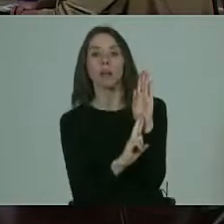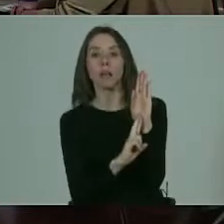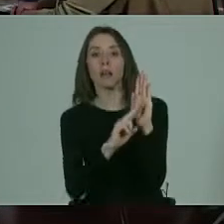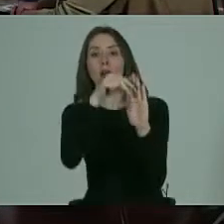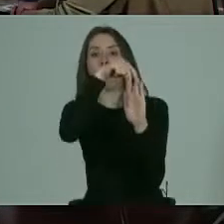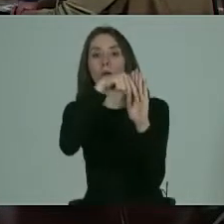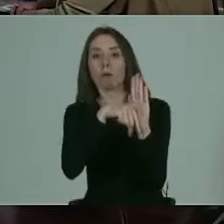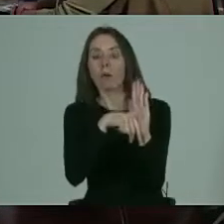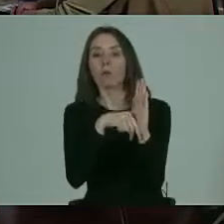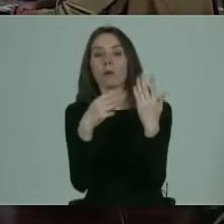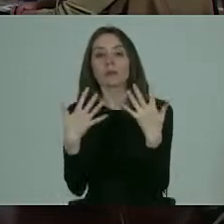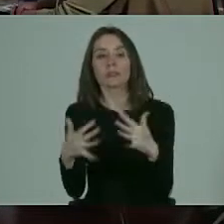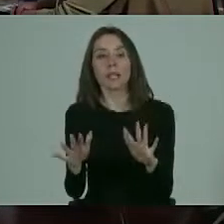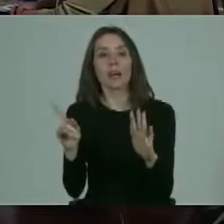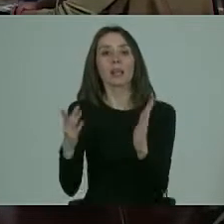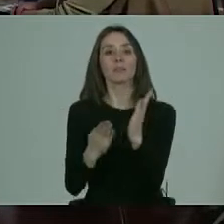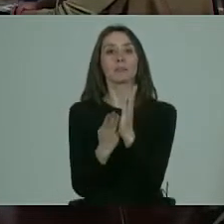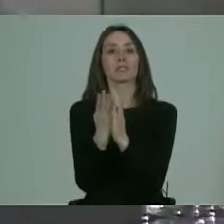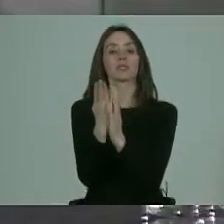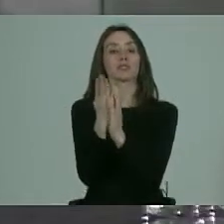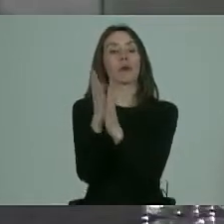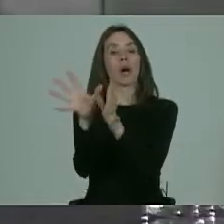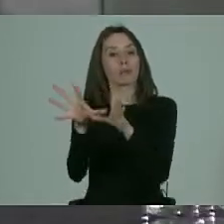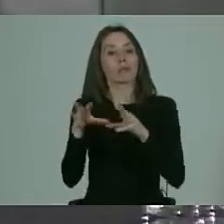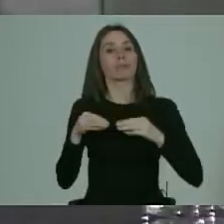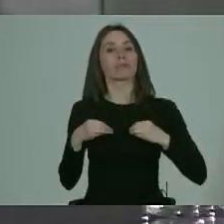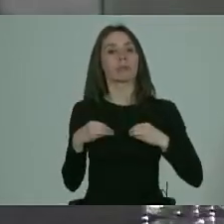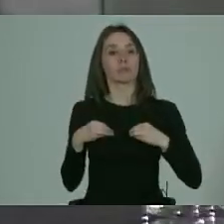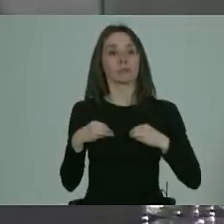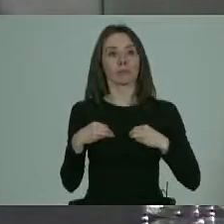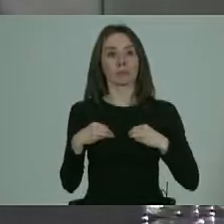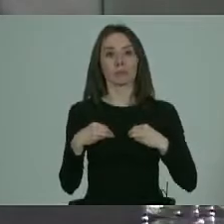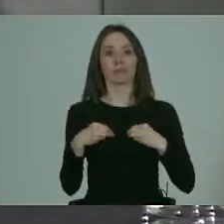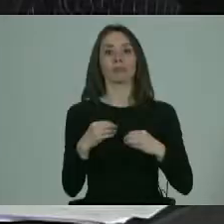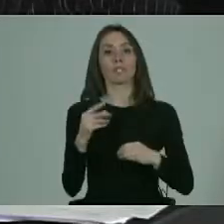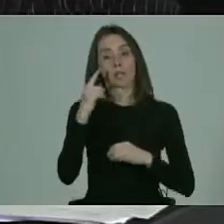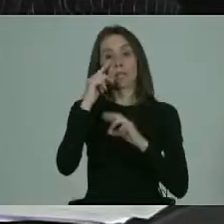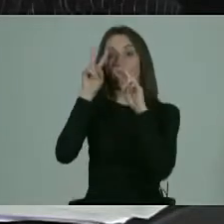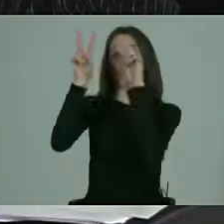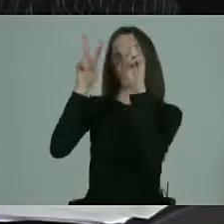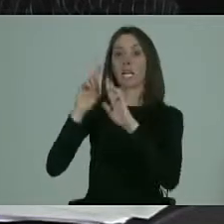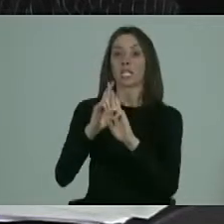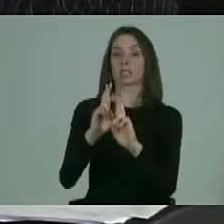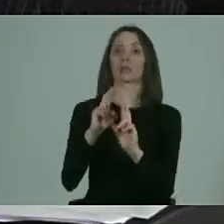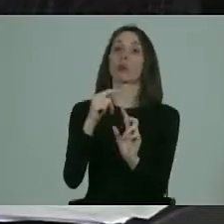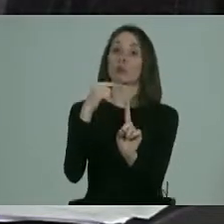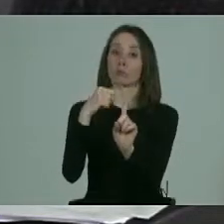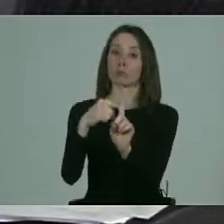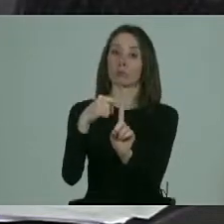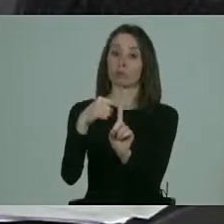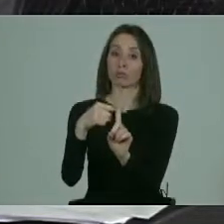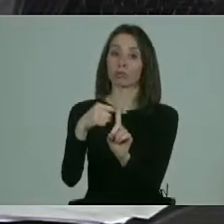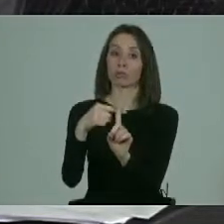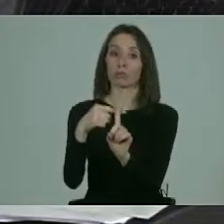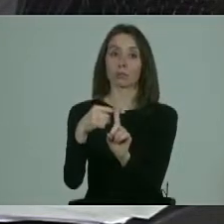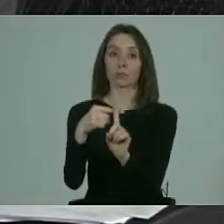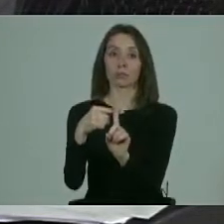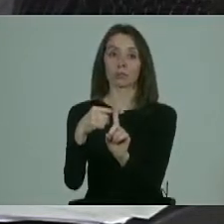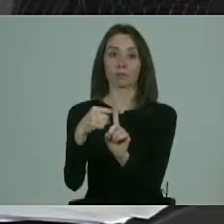normado o que han comenzado a hacerse cargo. Creo que los resultados que habido son súper positivos, incluso